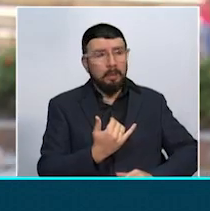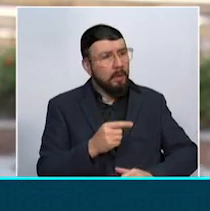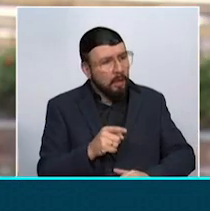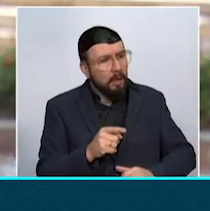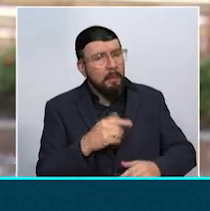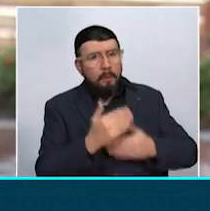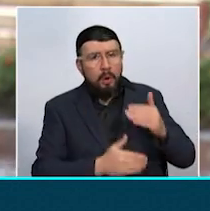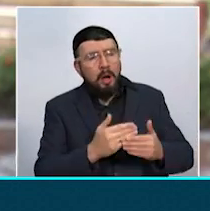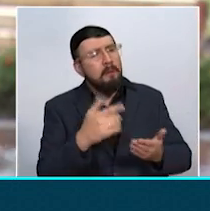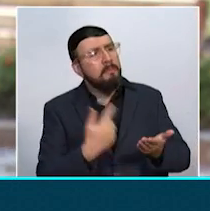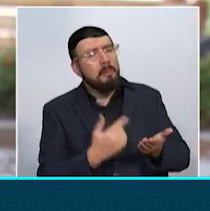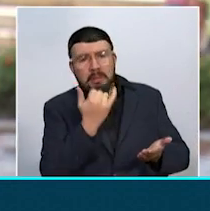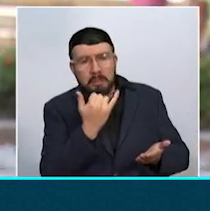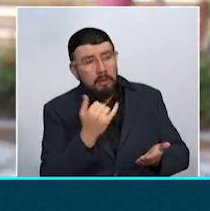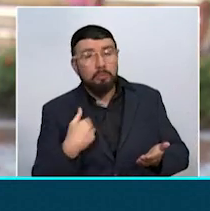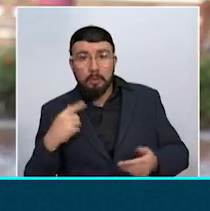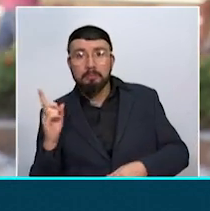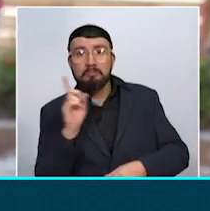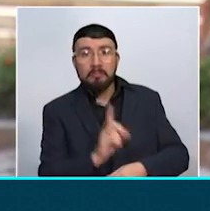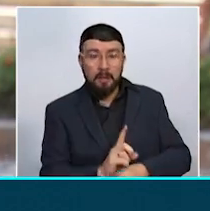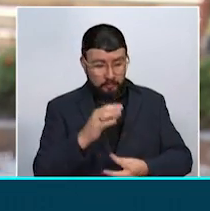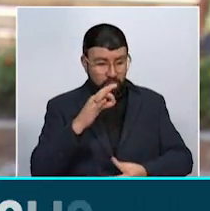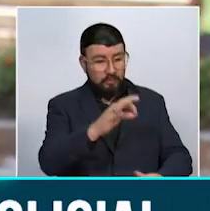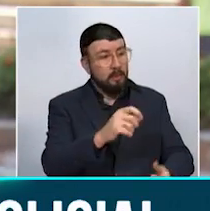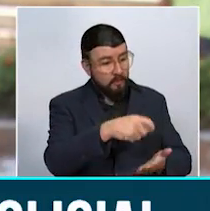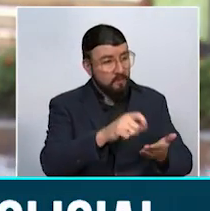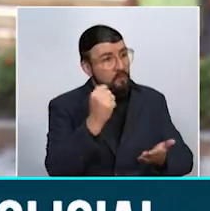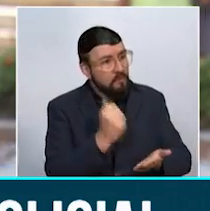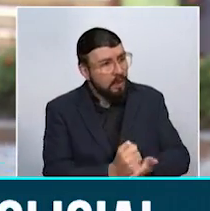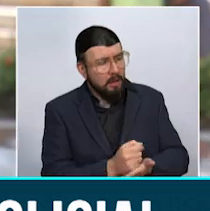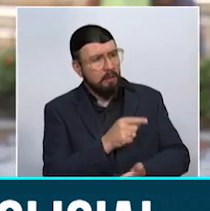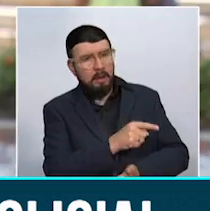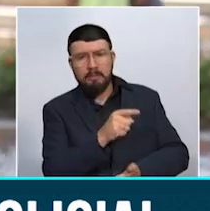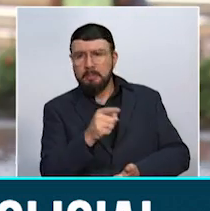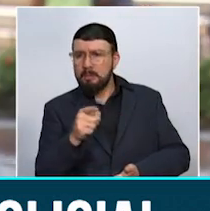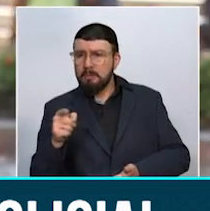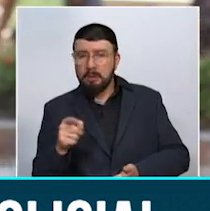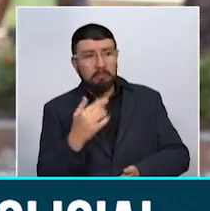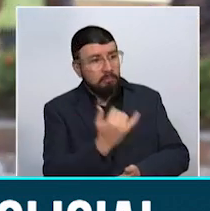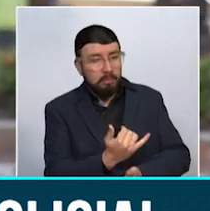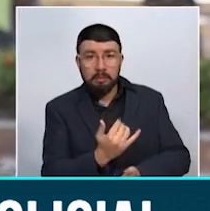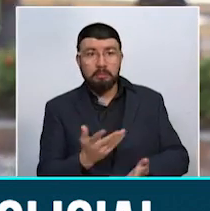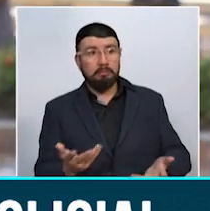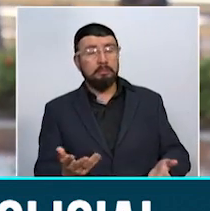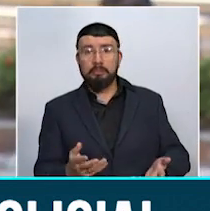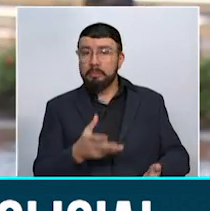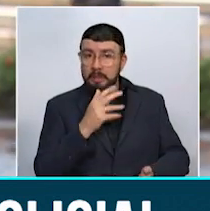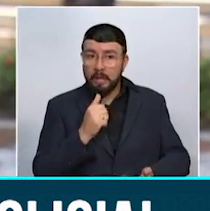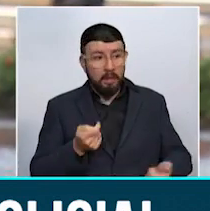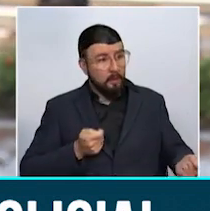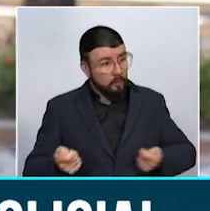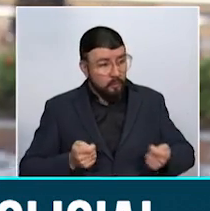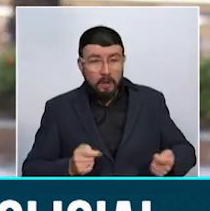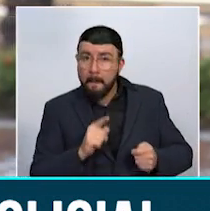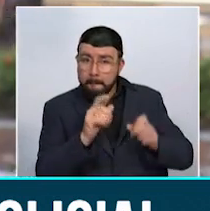procesados en varias oportunidades que he llevado los oficios para que ellos los firmen, nos ha tocado hacerlo en el suelo porque no hay condiciones para